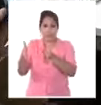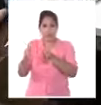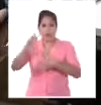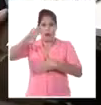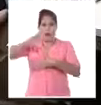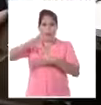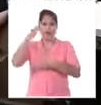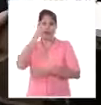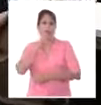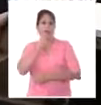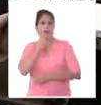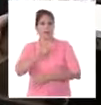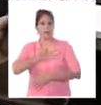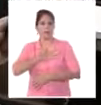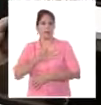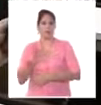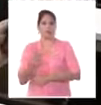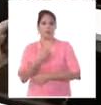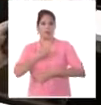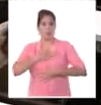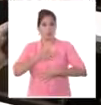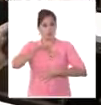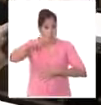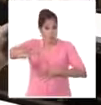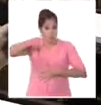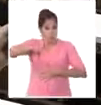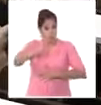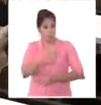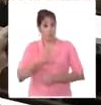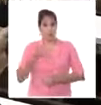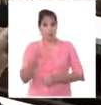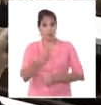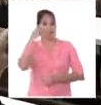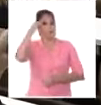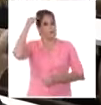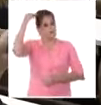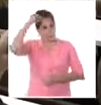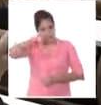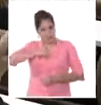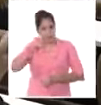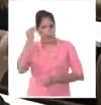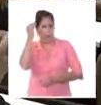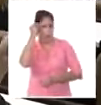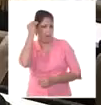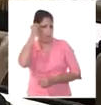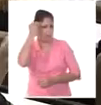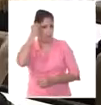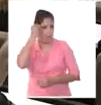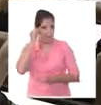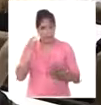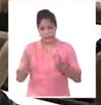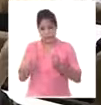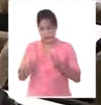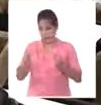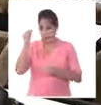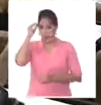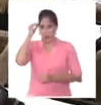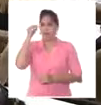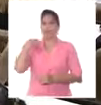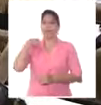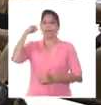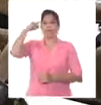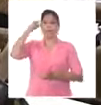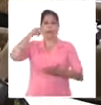para los americanos. Y hoy cuando estamos buscando aprendizajes, cuando estamos leyendo